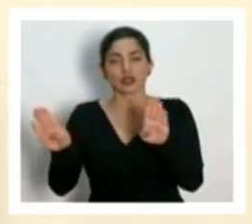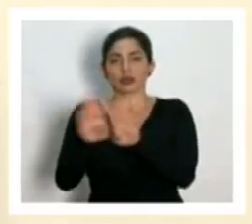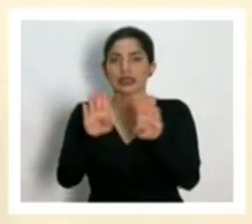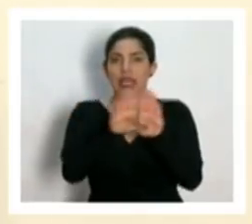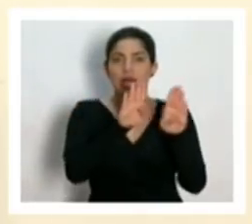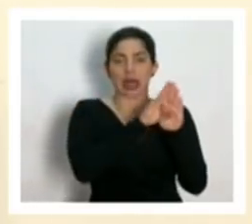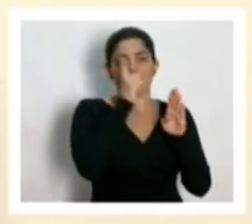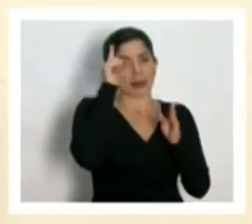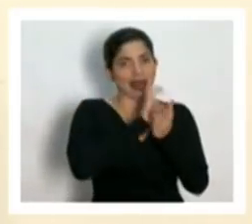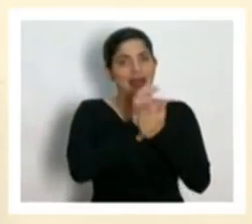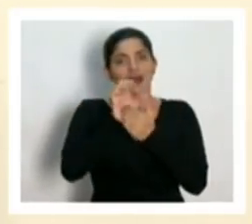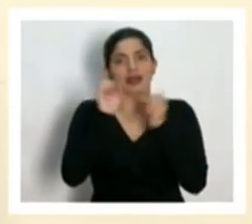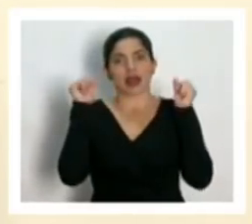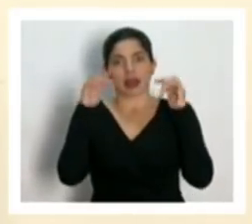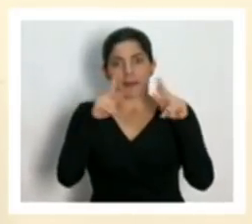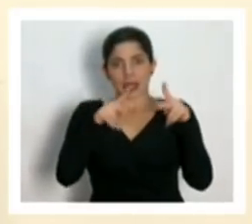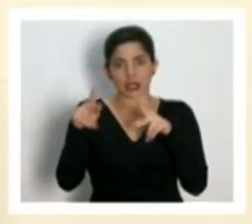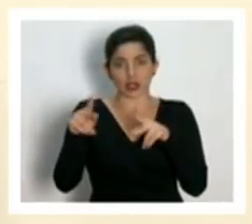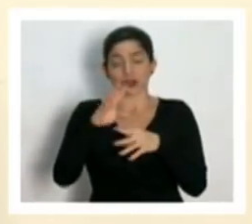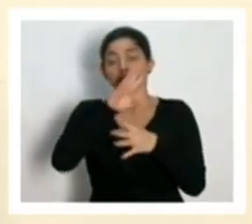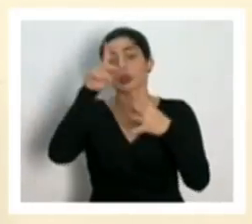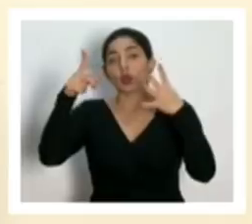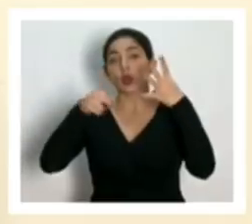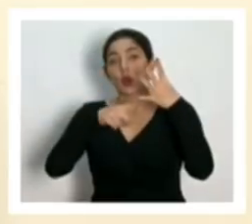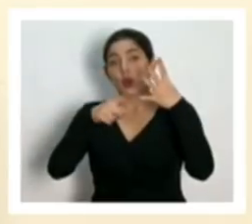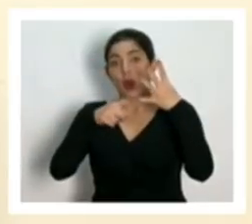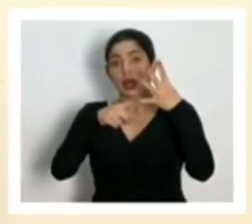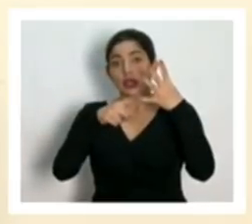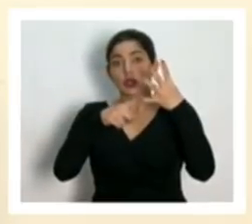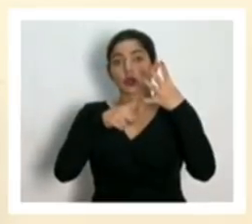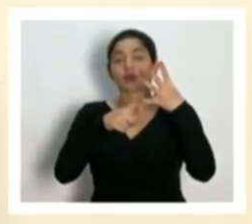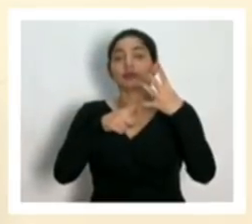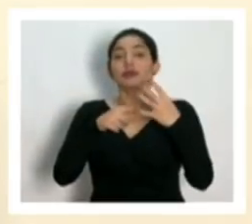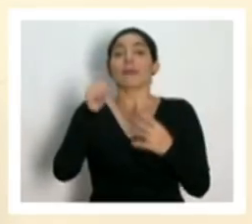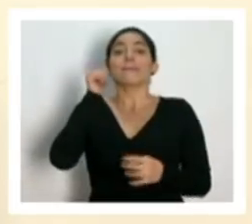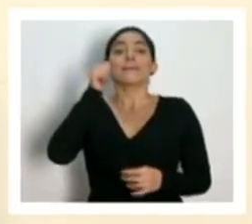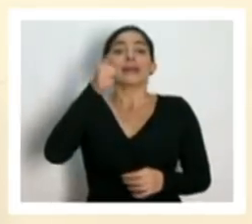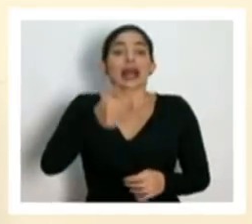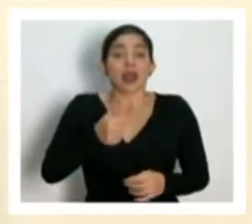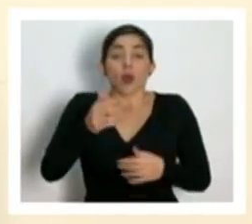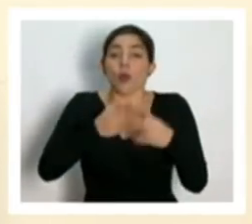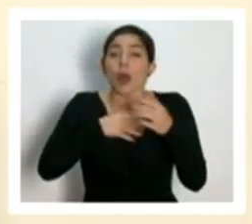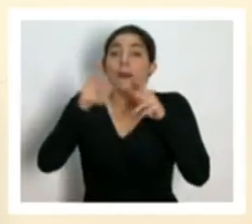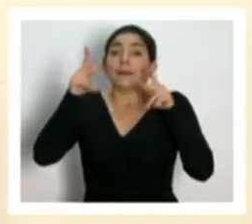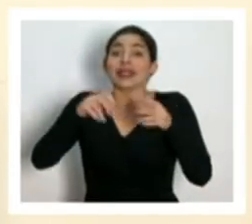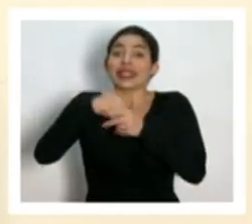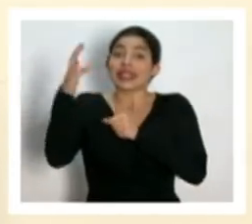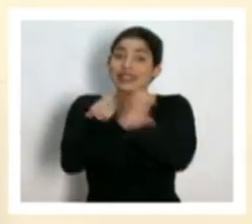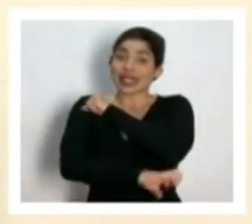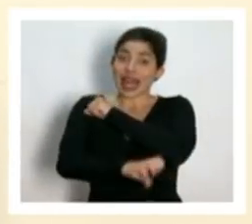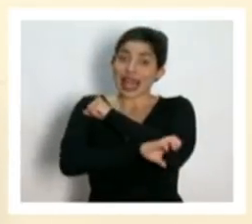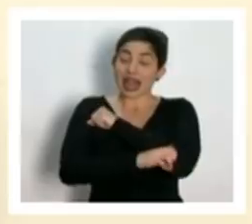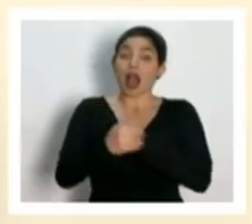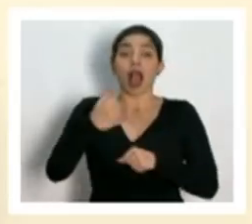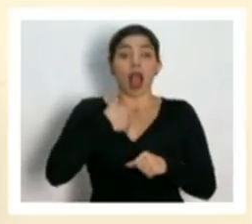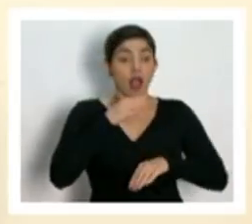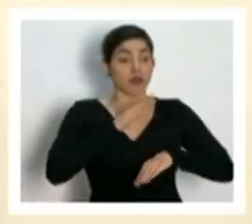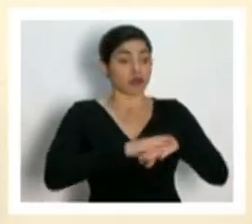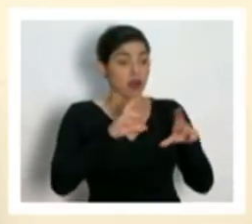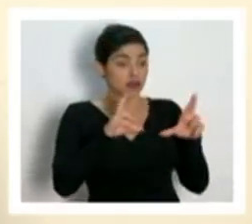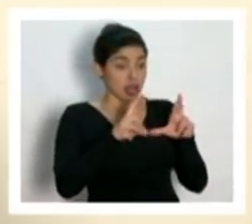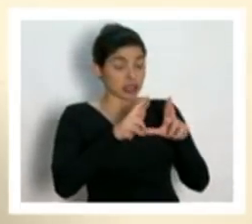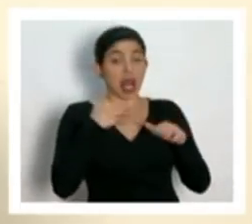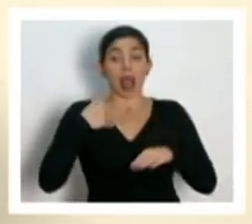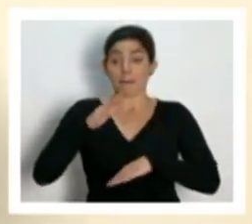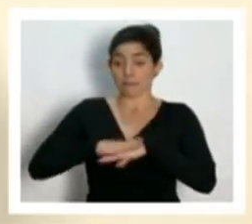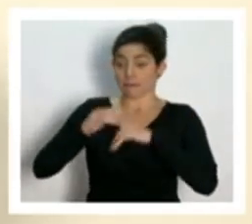aglomeraciones y cuarto se a partir del día de mañana toda persona extranjera residente con estatus regular en